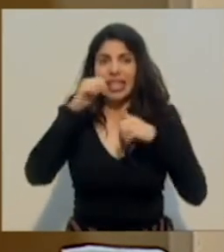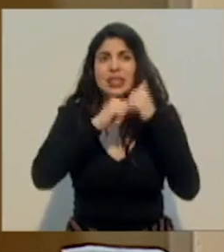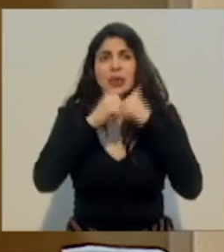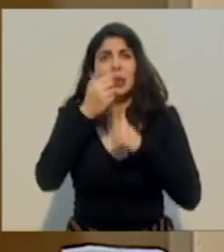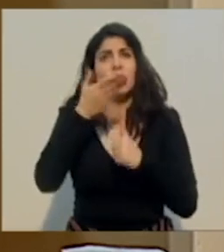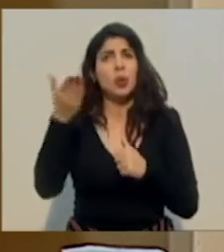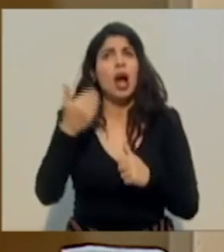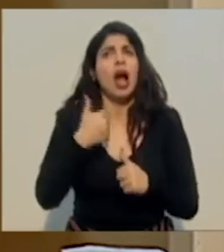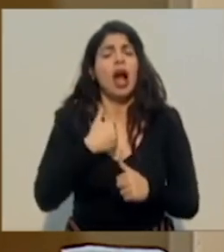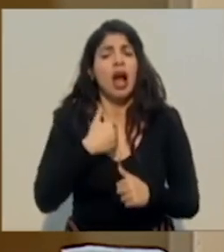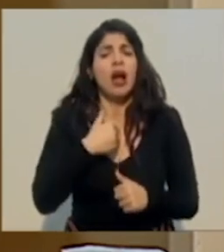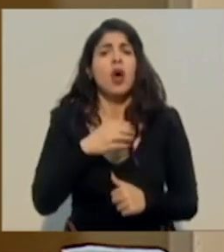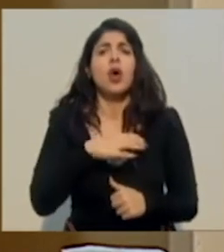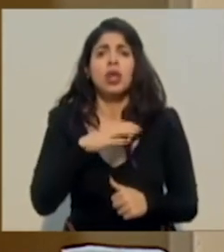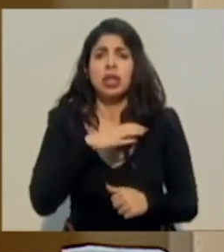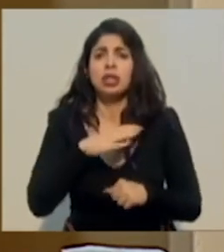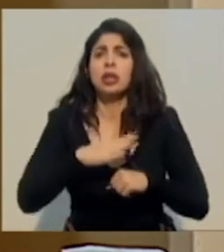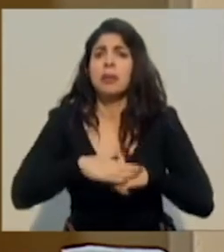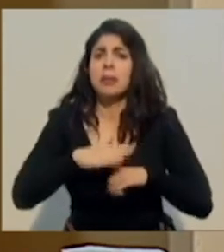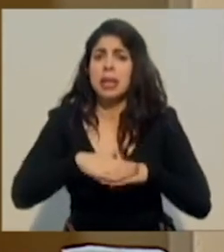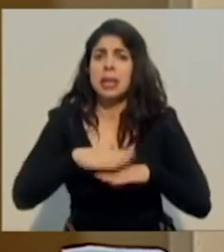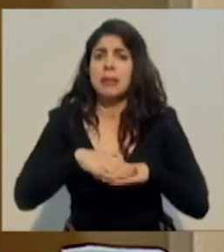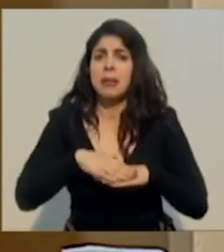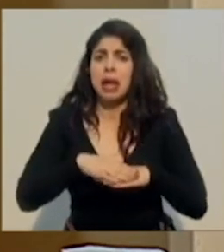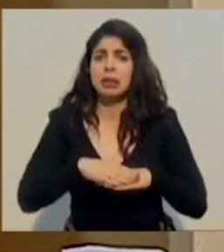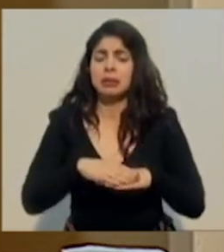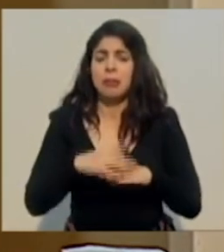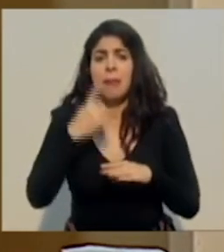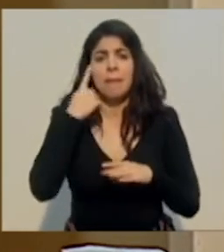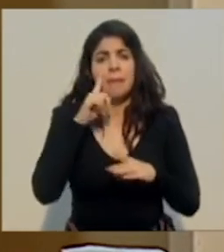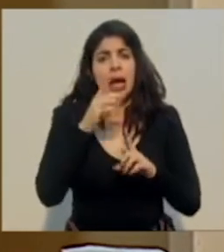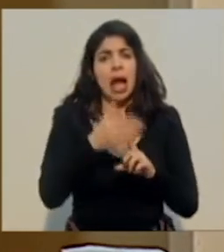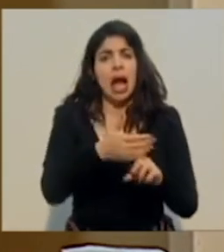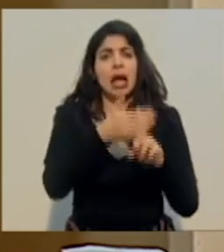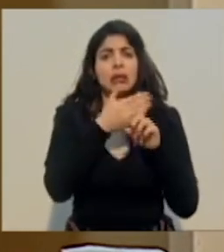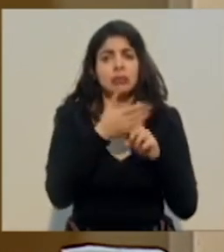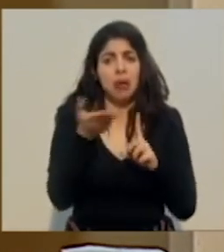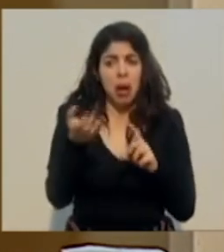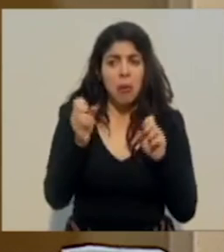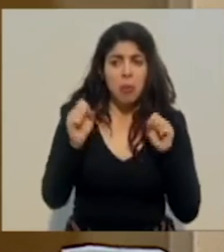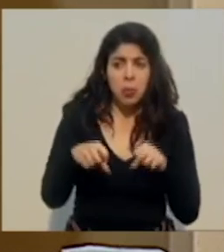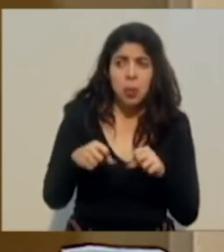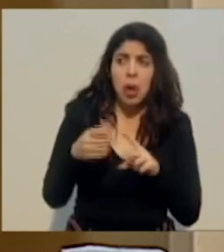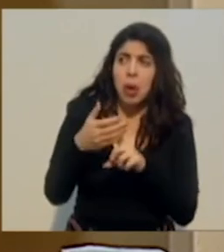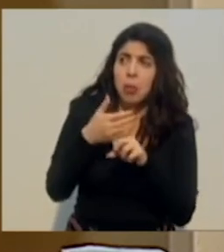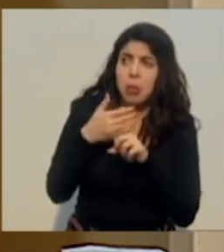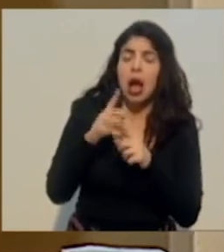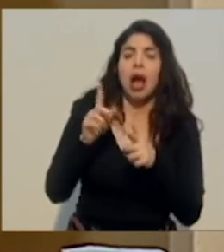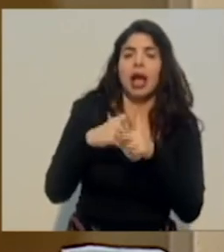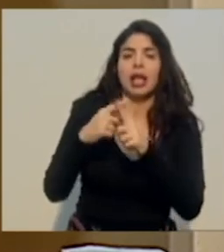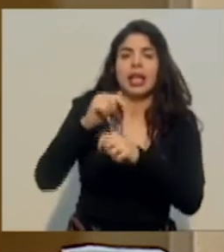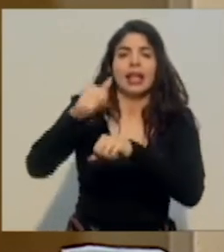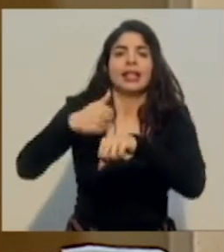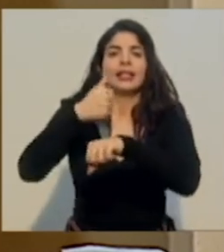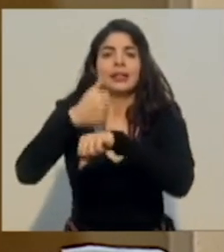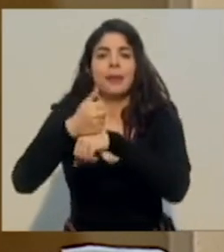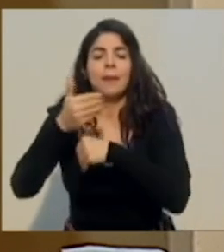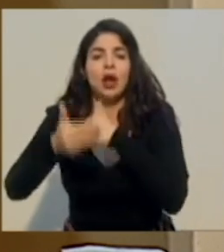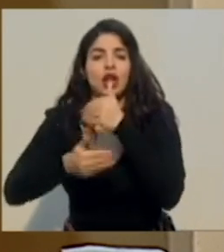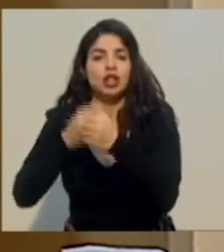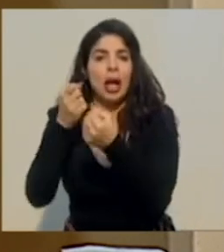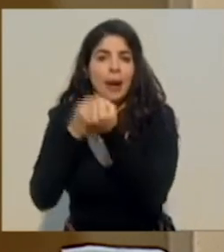condiciones mínimas como para poder hacer el aislamiento y entonces hemos orientado un proceso de apoyo